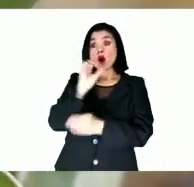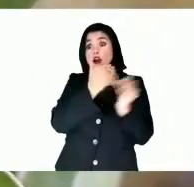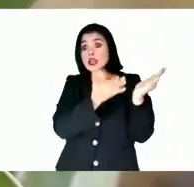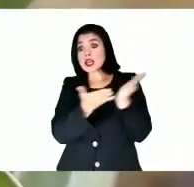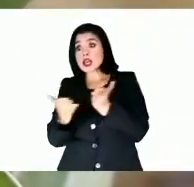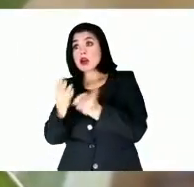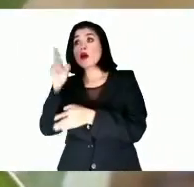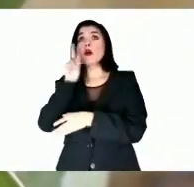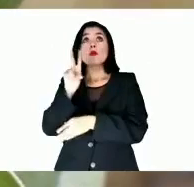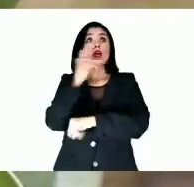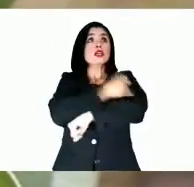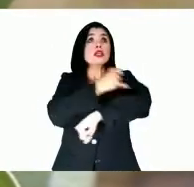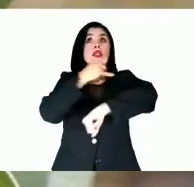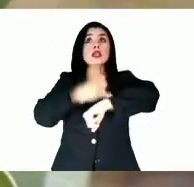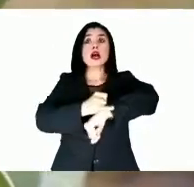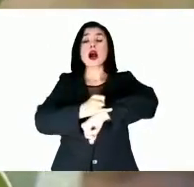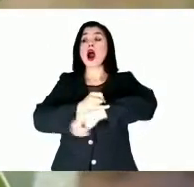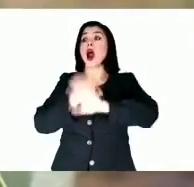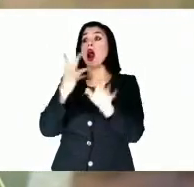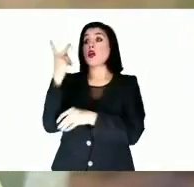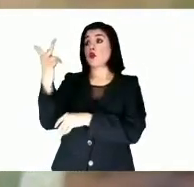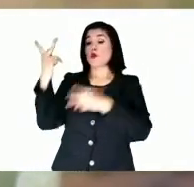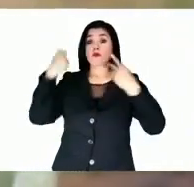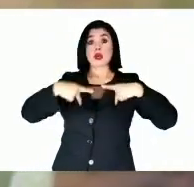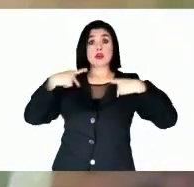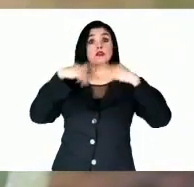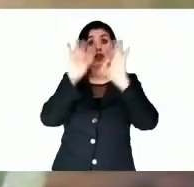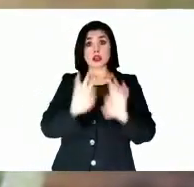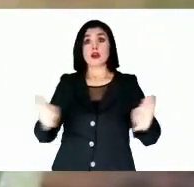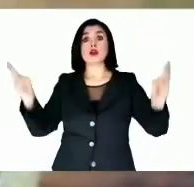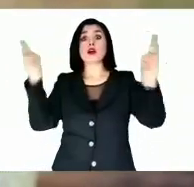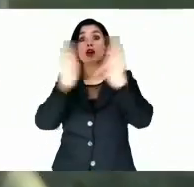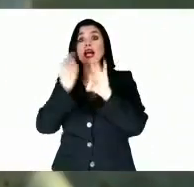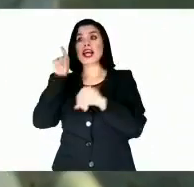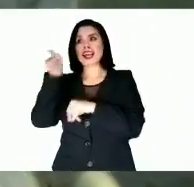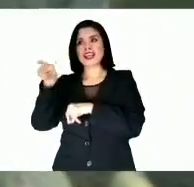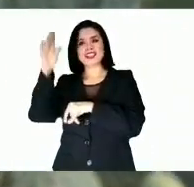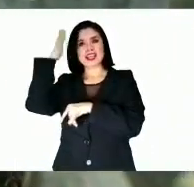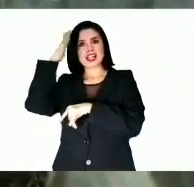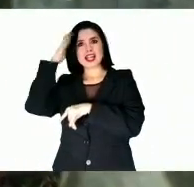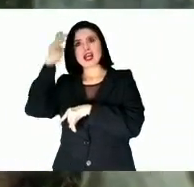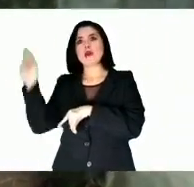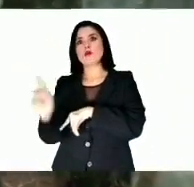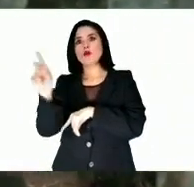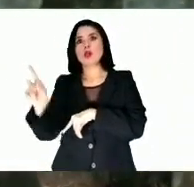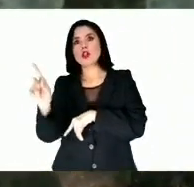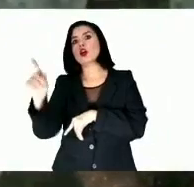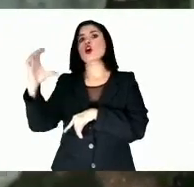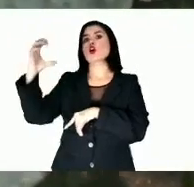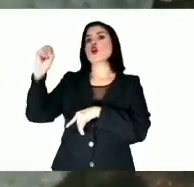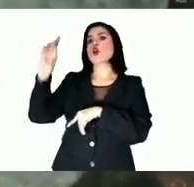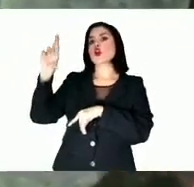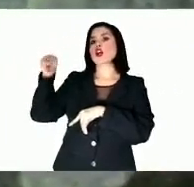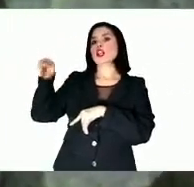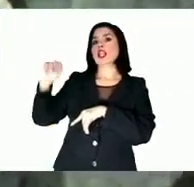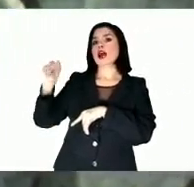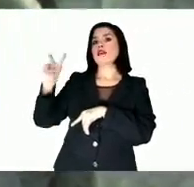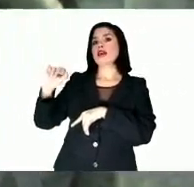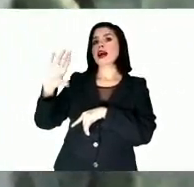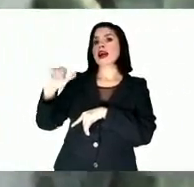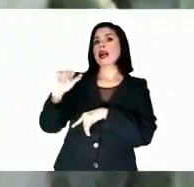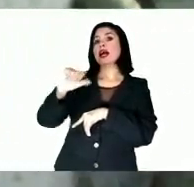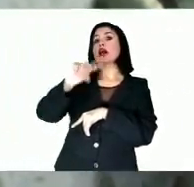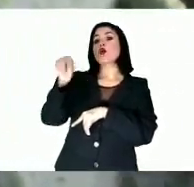la grandeza de otros caciques que nos salieron a recibir que fue el señor de aquel pueblo que se decía Cotlavaca y el señor de